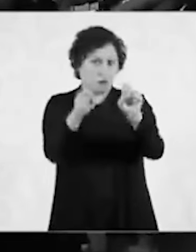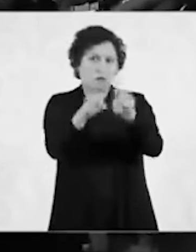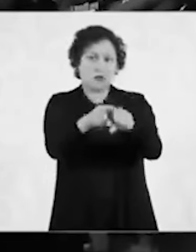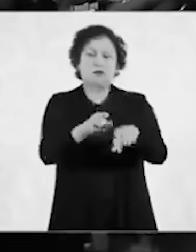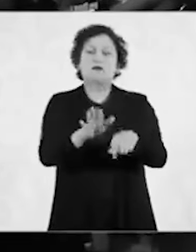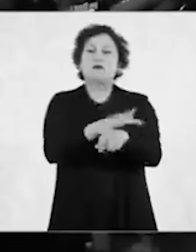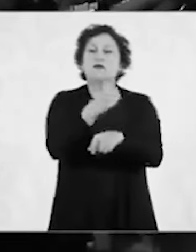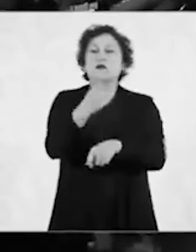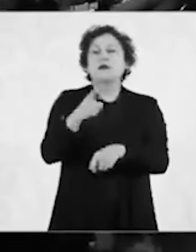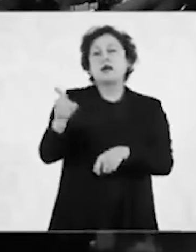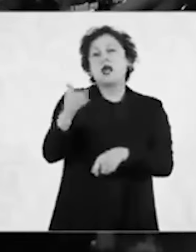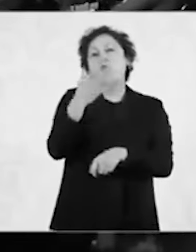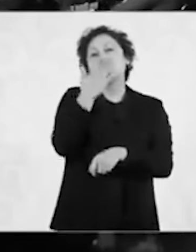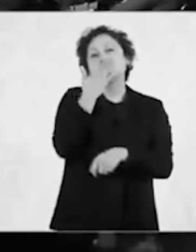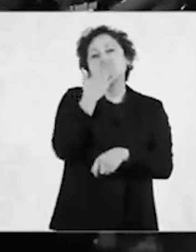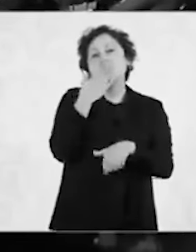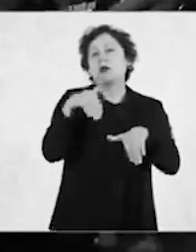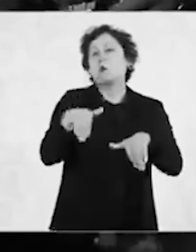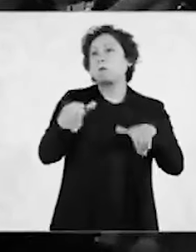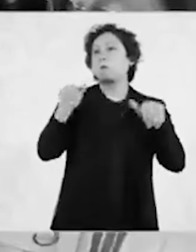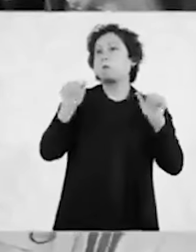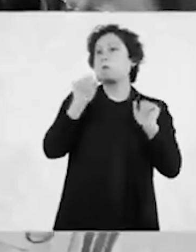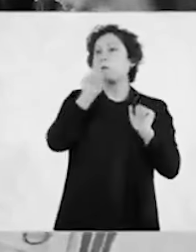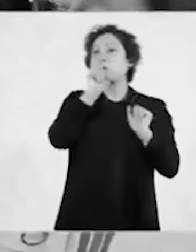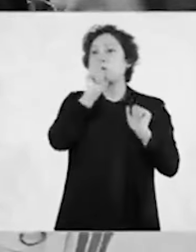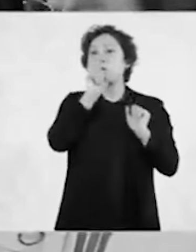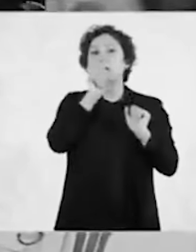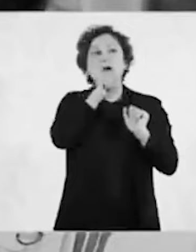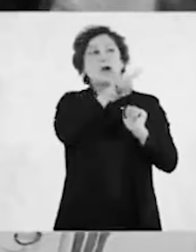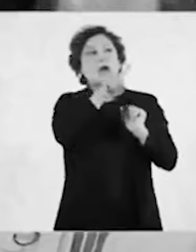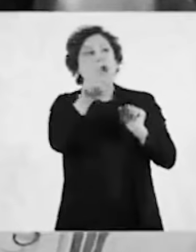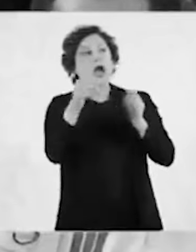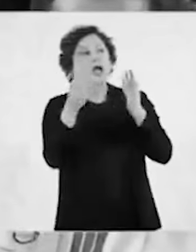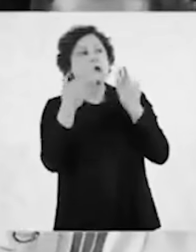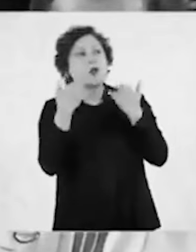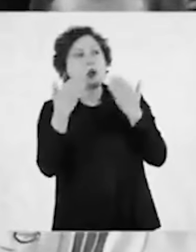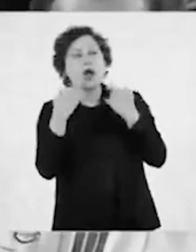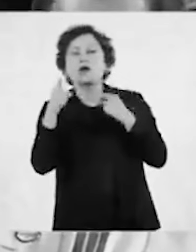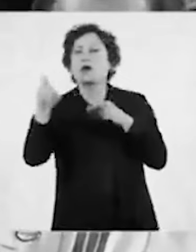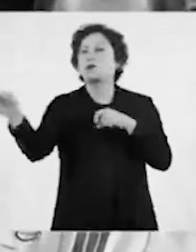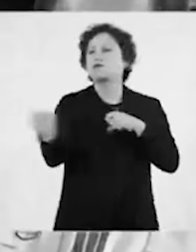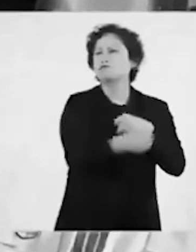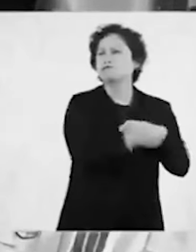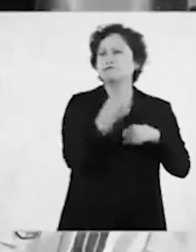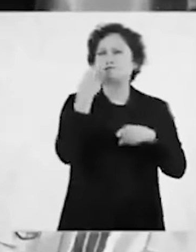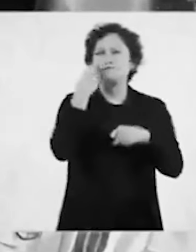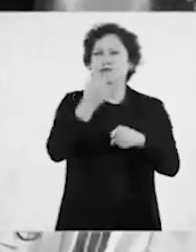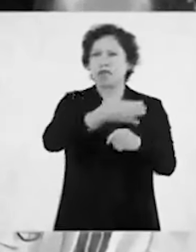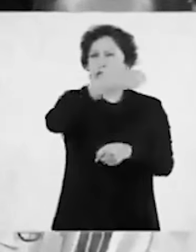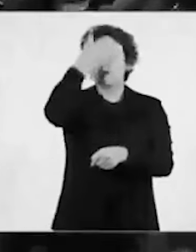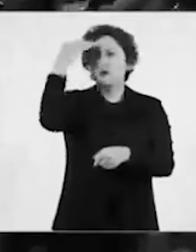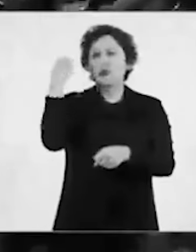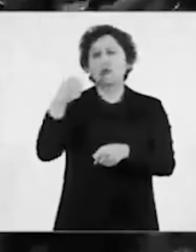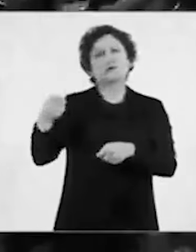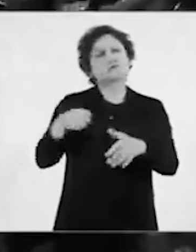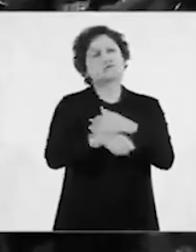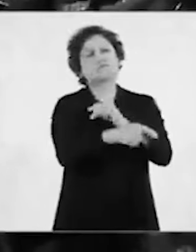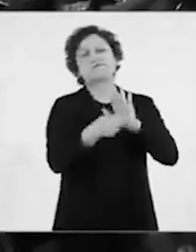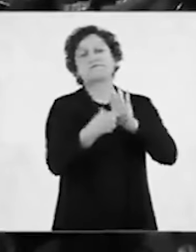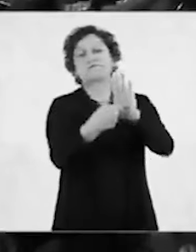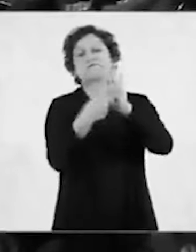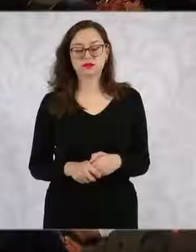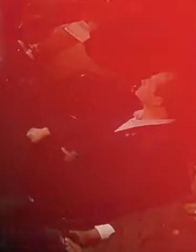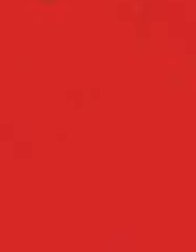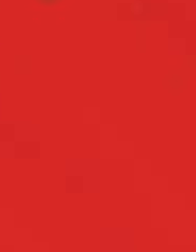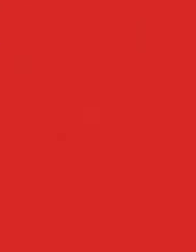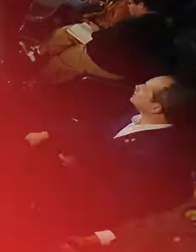inculpan inocentes con tal de dar resultados, entonces, no sé cómo se pudieran... Bueno, en Sonora ha habido una disminución de